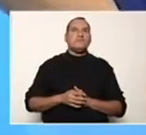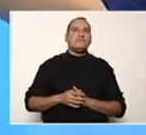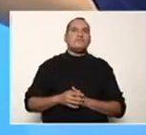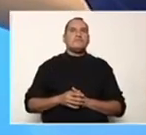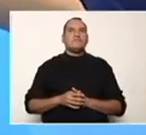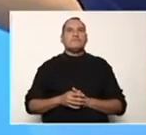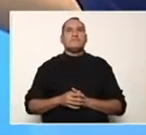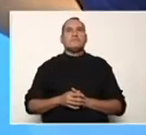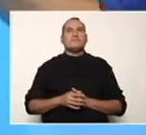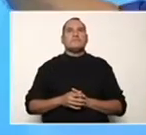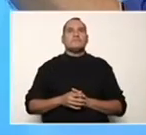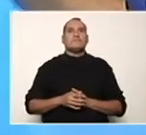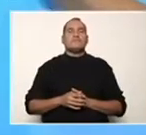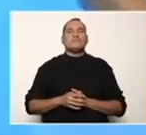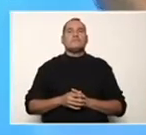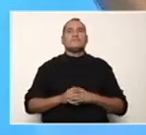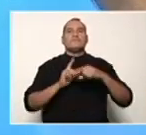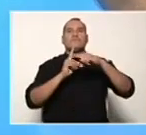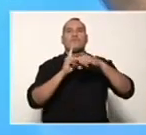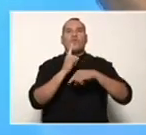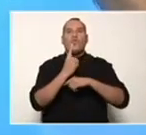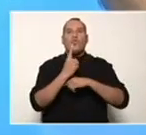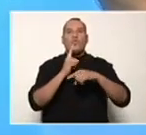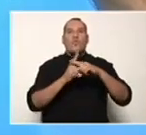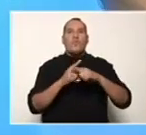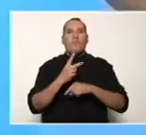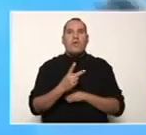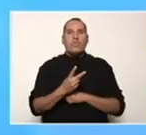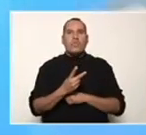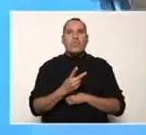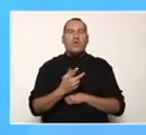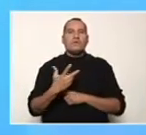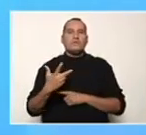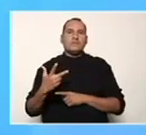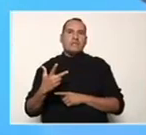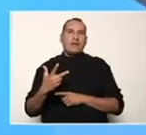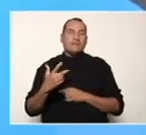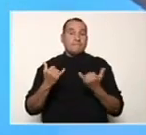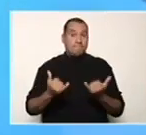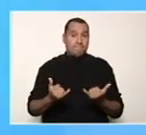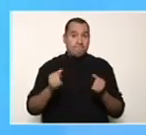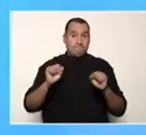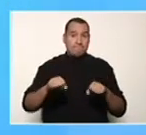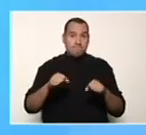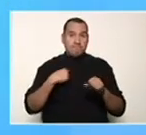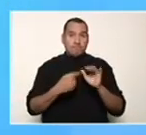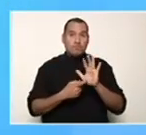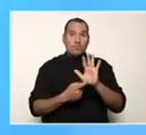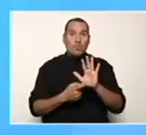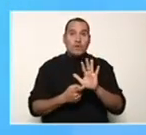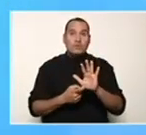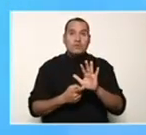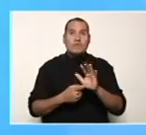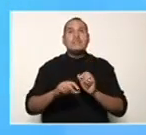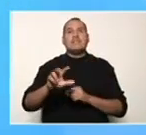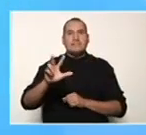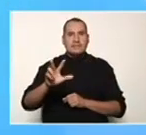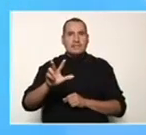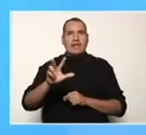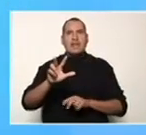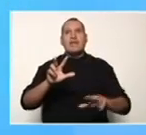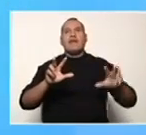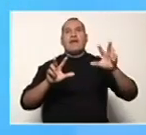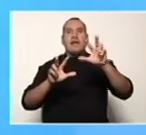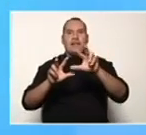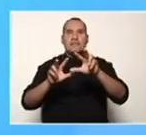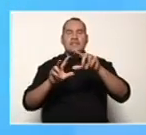y sumo los exponentes. 1 más 2, 3. Y vean que ahora sí el índice de la raíz es